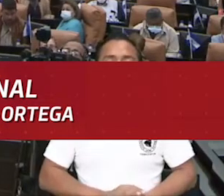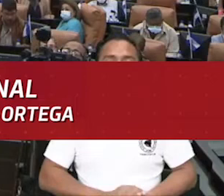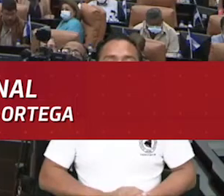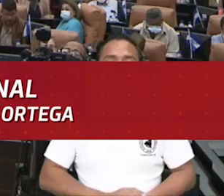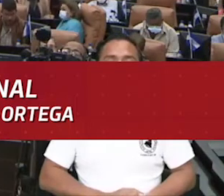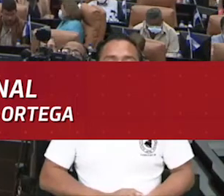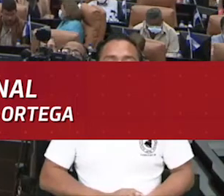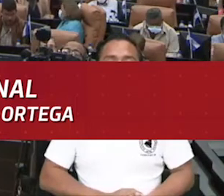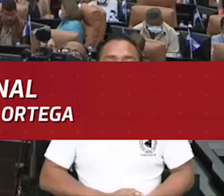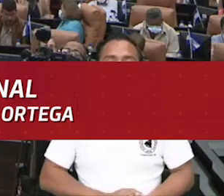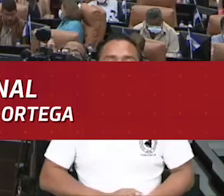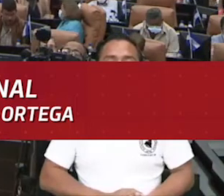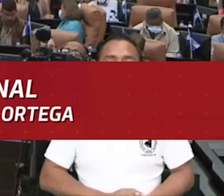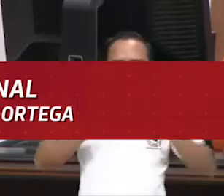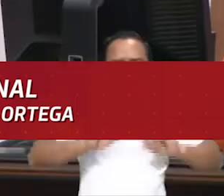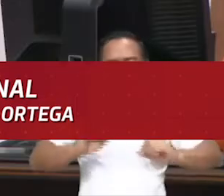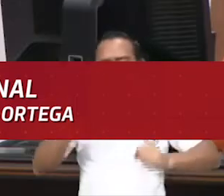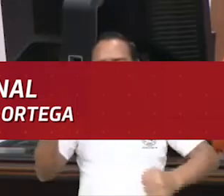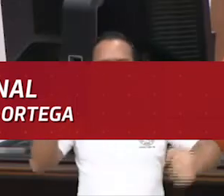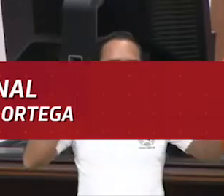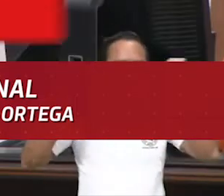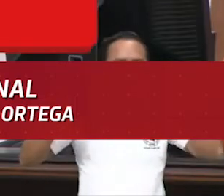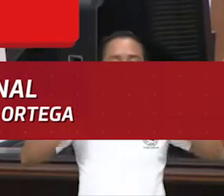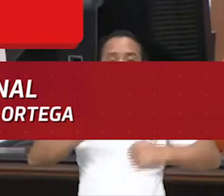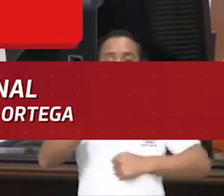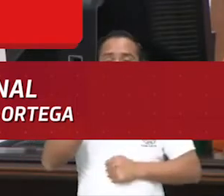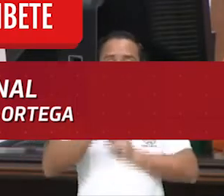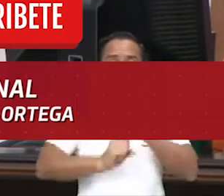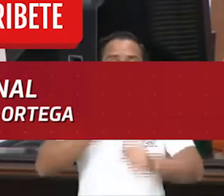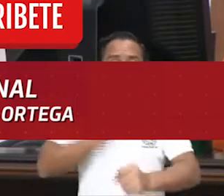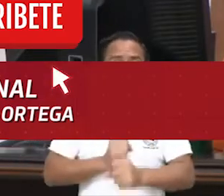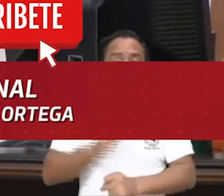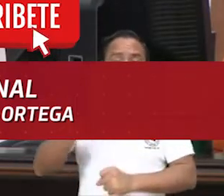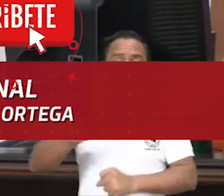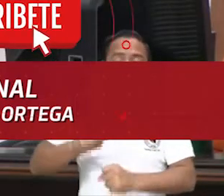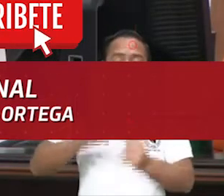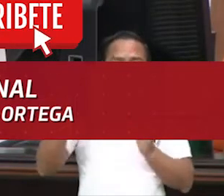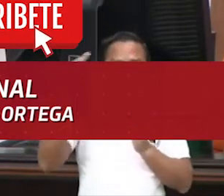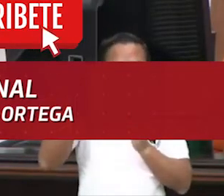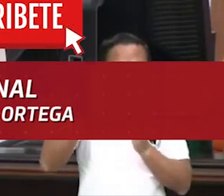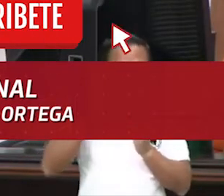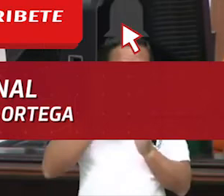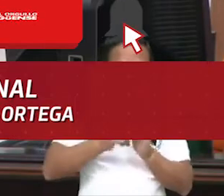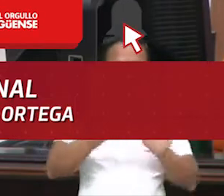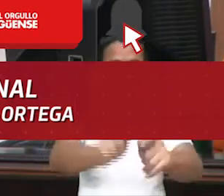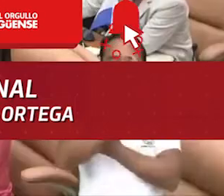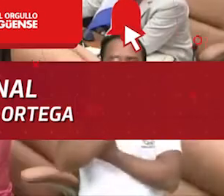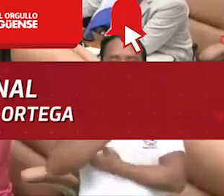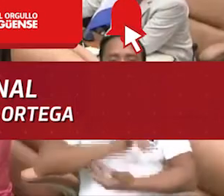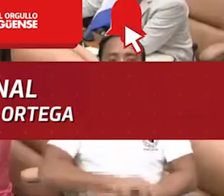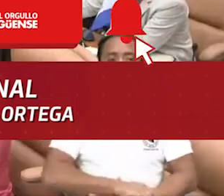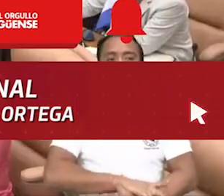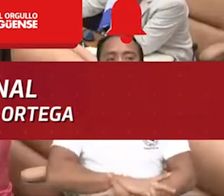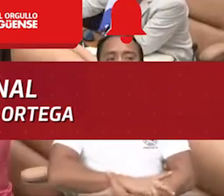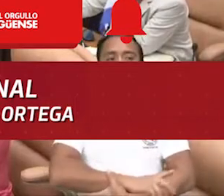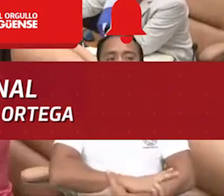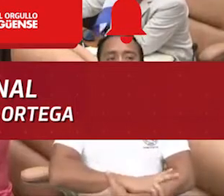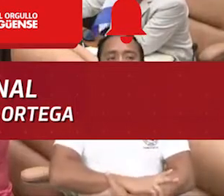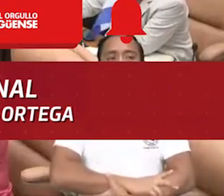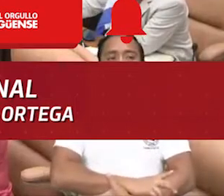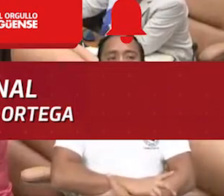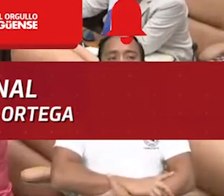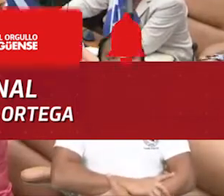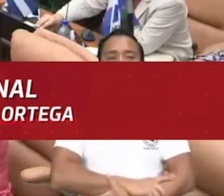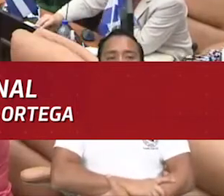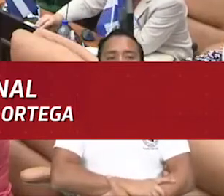Asociación Internet de Nicaragua, que ahora se transformó en la Cámara Nicaragüense de Internet y Telecomunicaciones, Canitel. Las tres